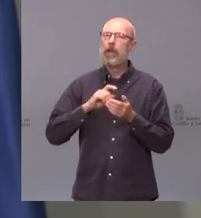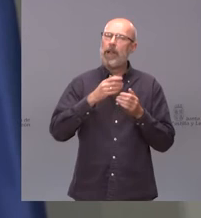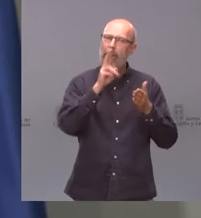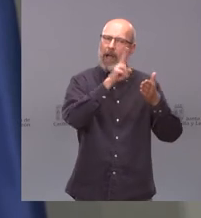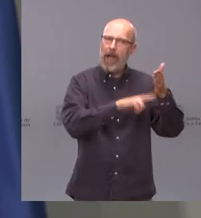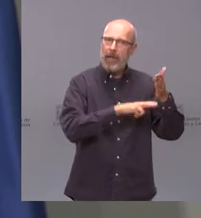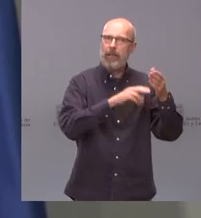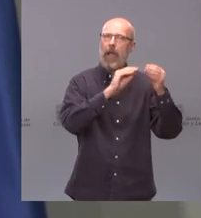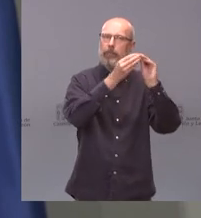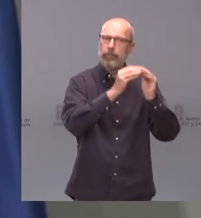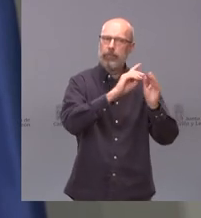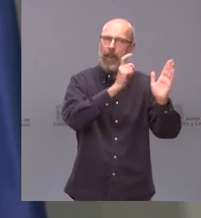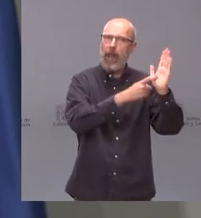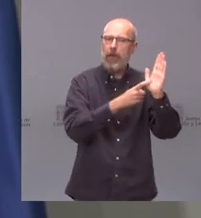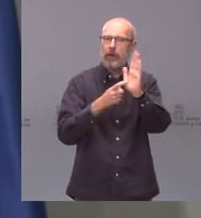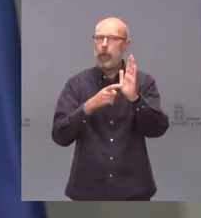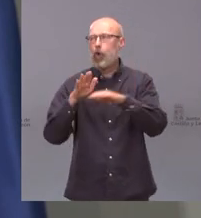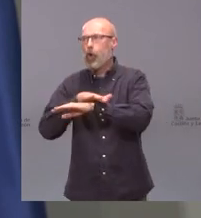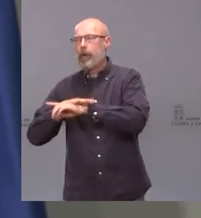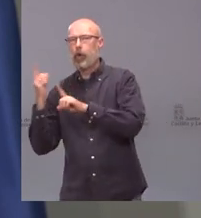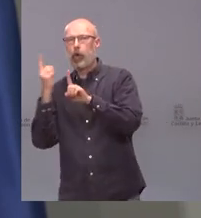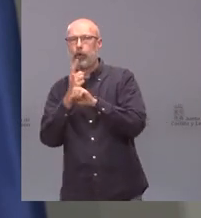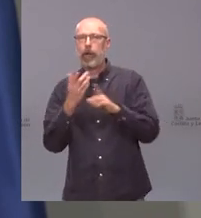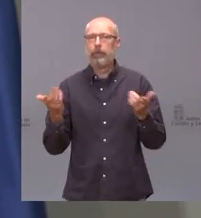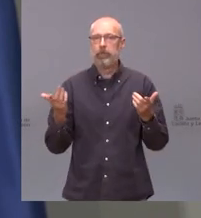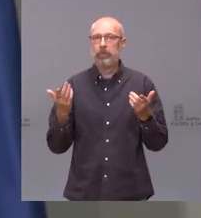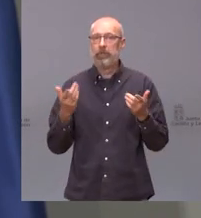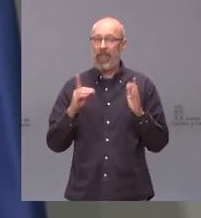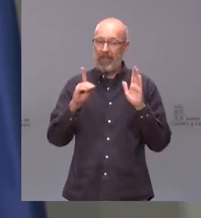y el gobierno la recurre no te digo un decreto ley